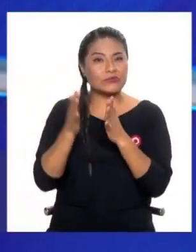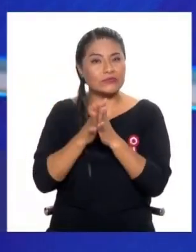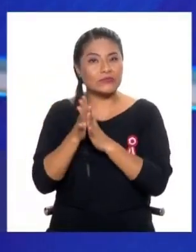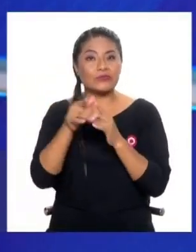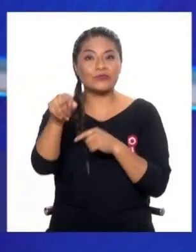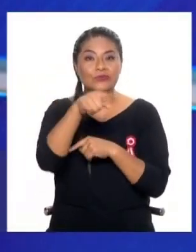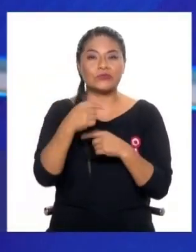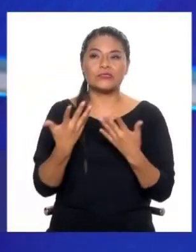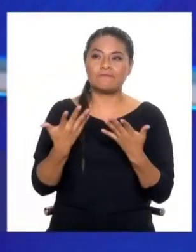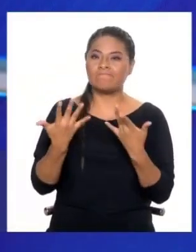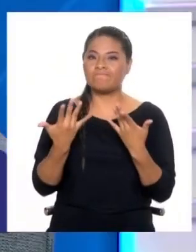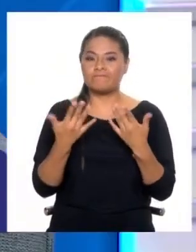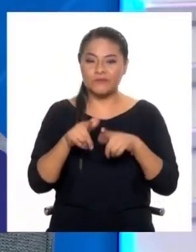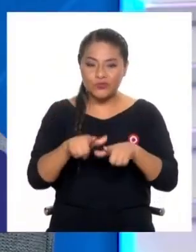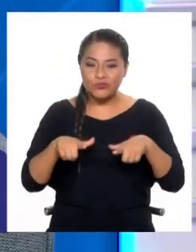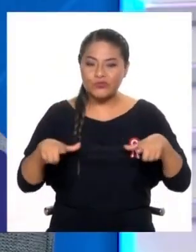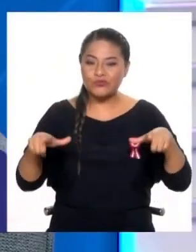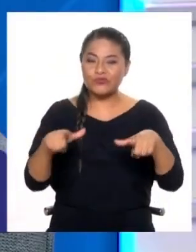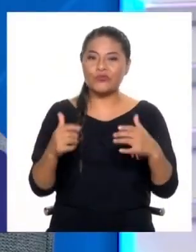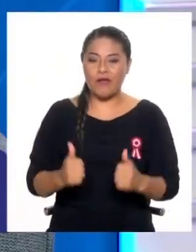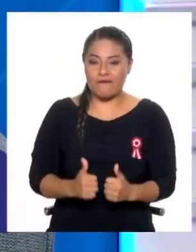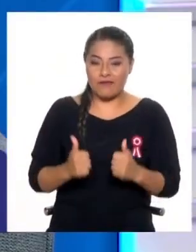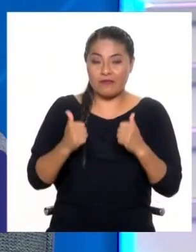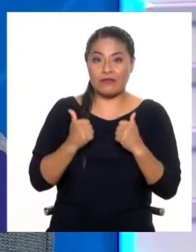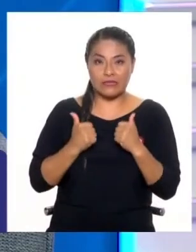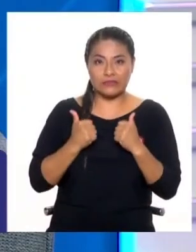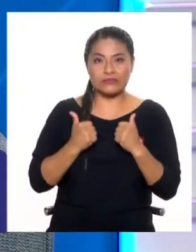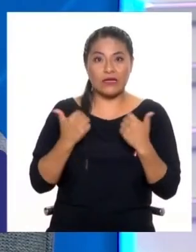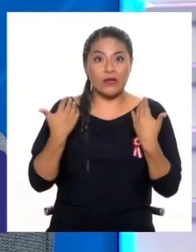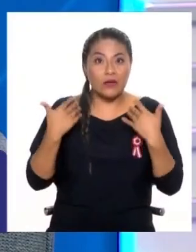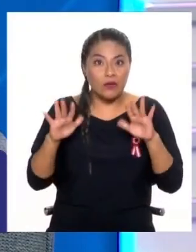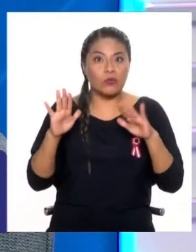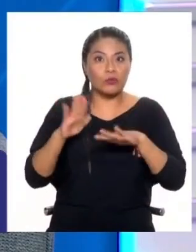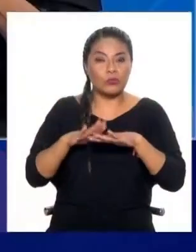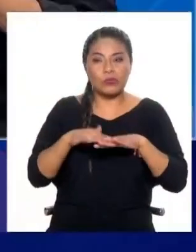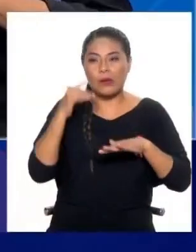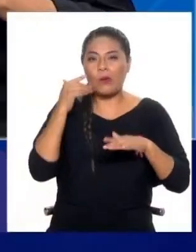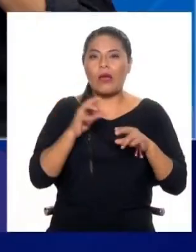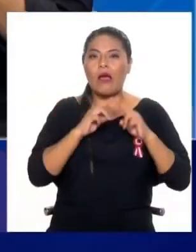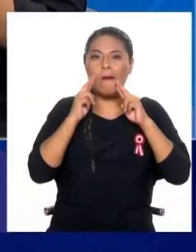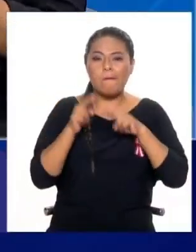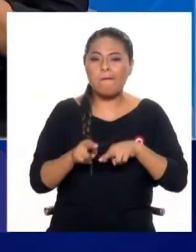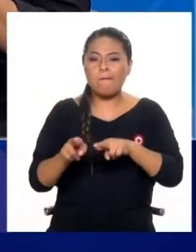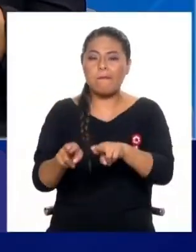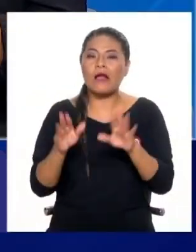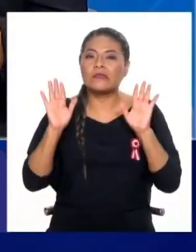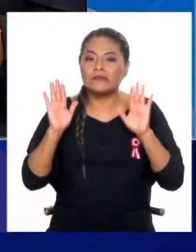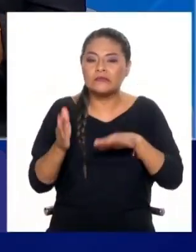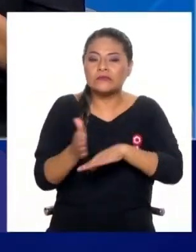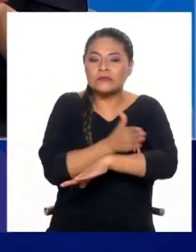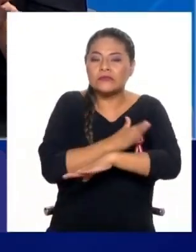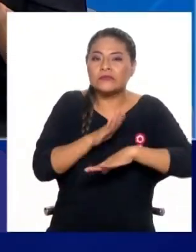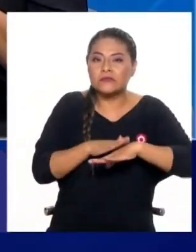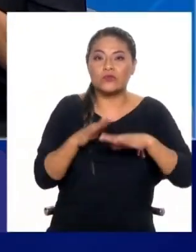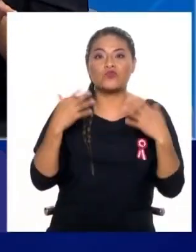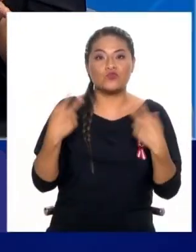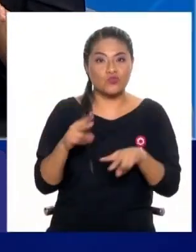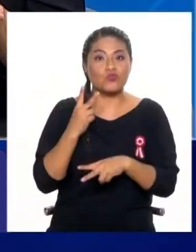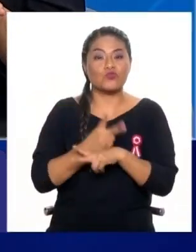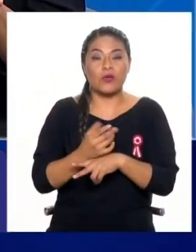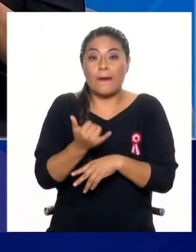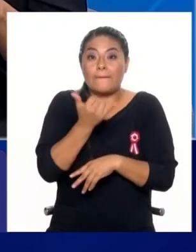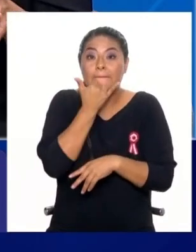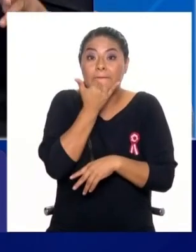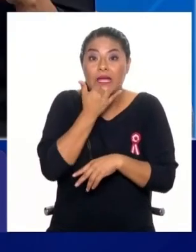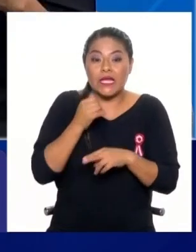hacerse de un espacio para vivir, aún cuando fuese en la ladera del río, es bueno, en verdad es un terrible error.